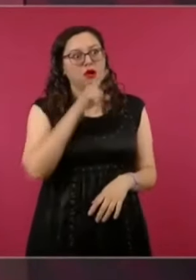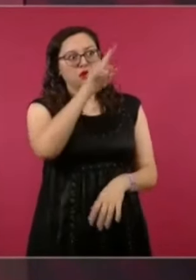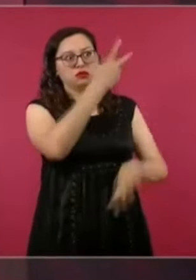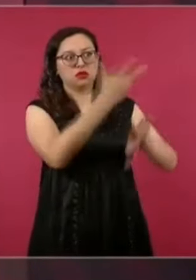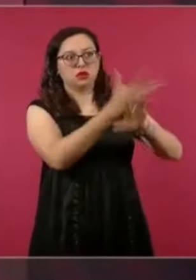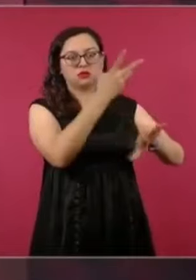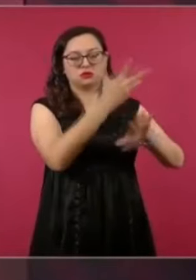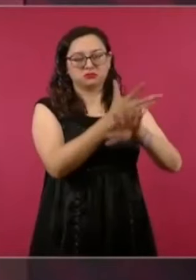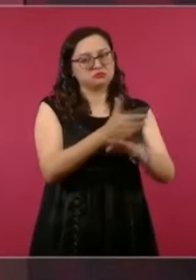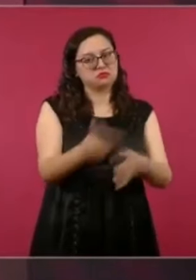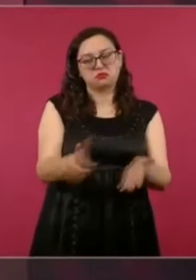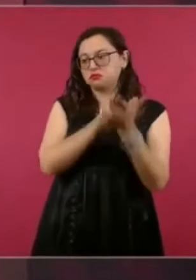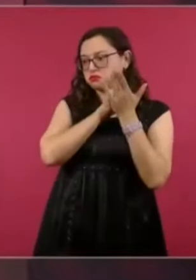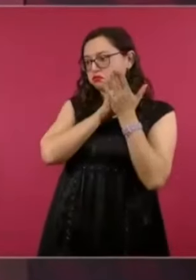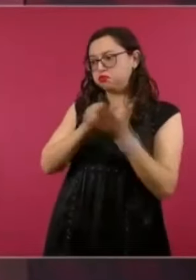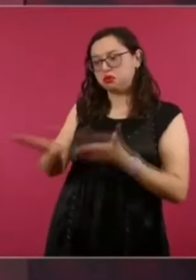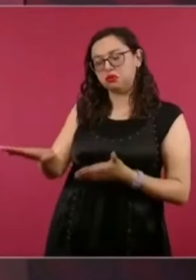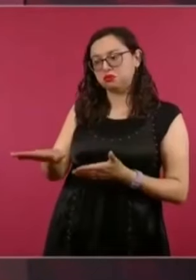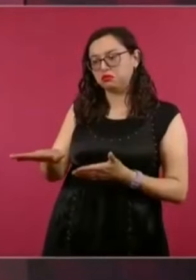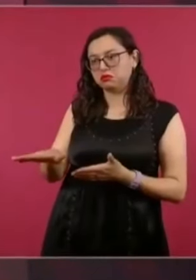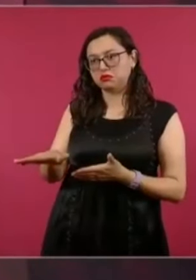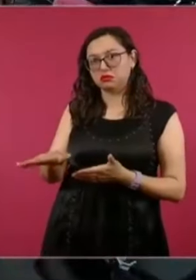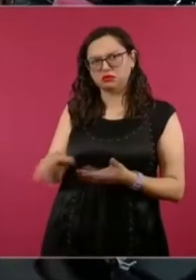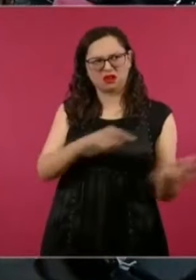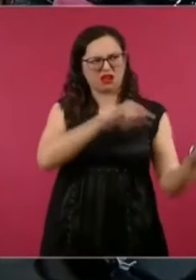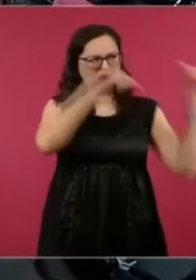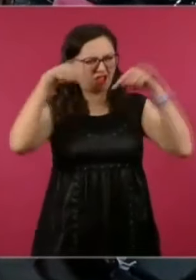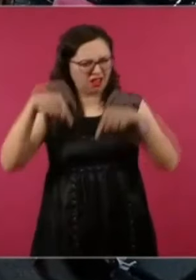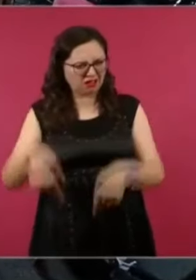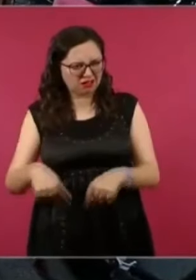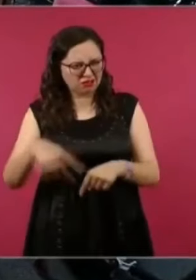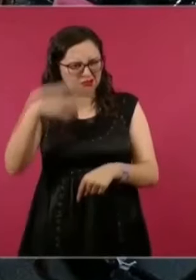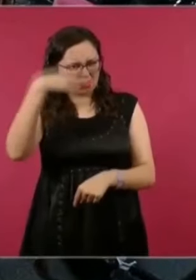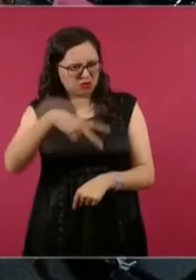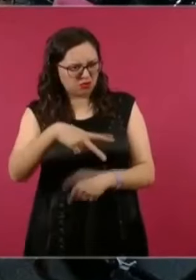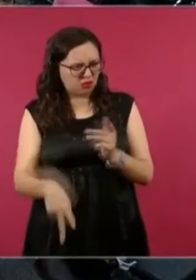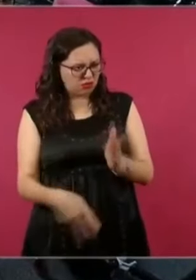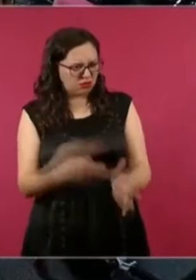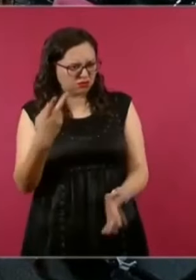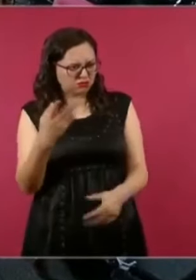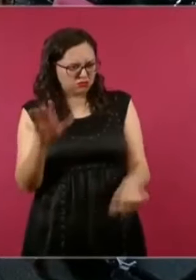¿Por qué no? Es el acuerdo directo.